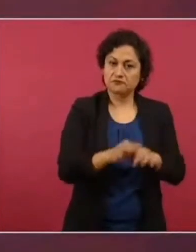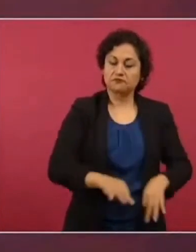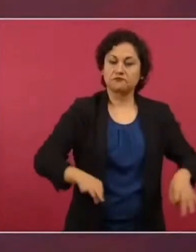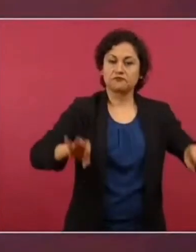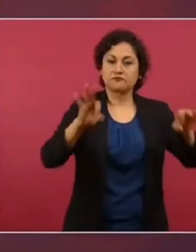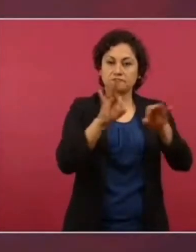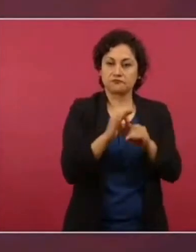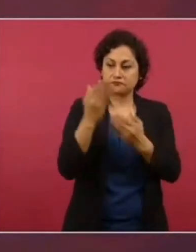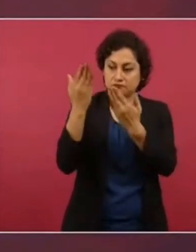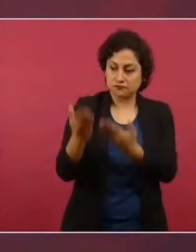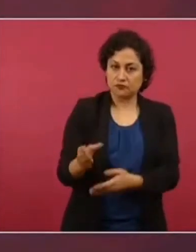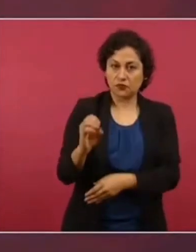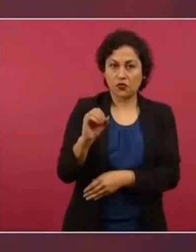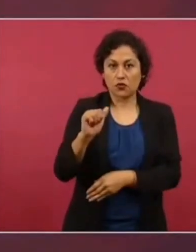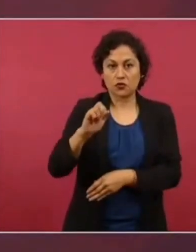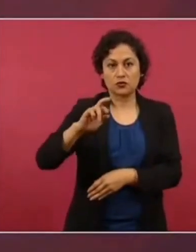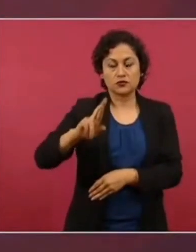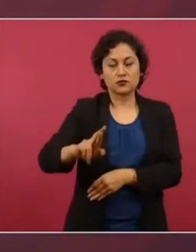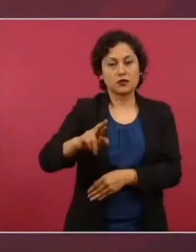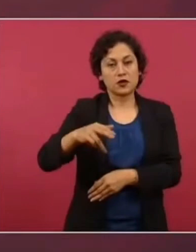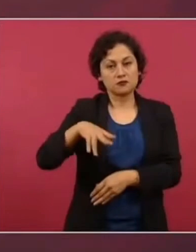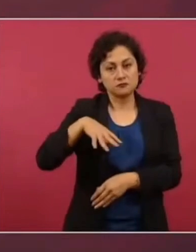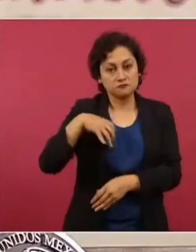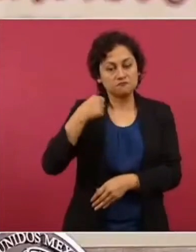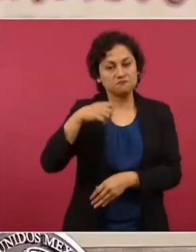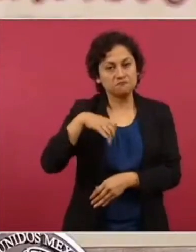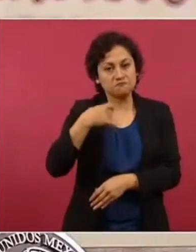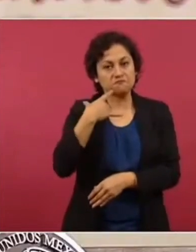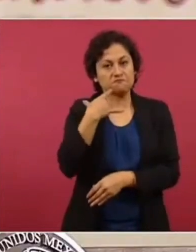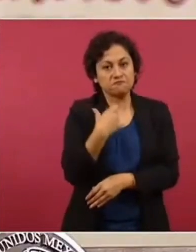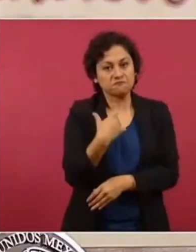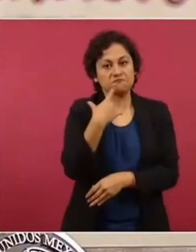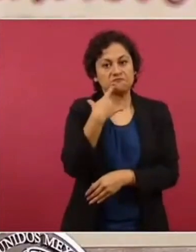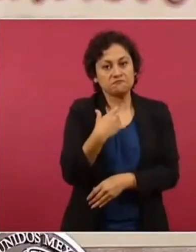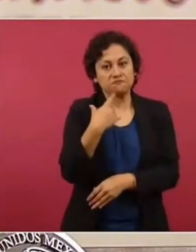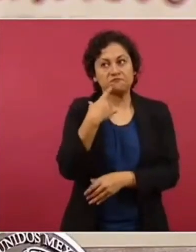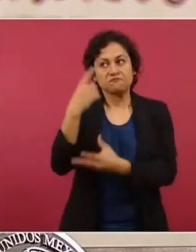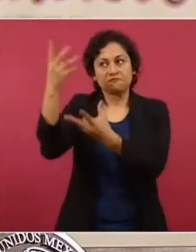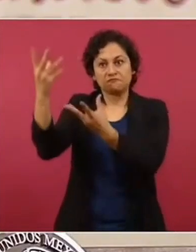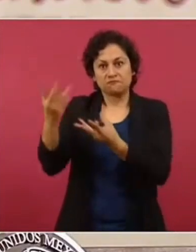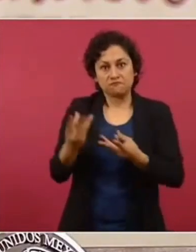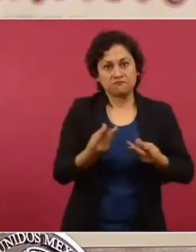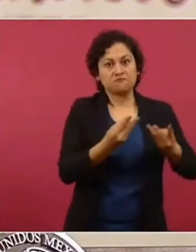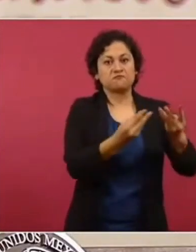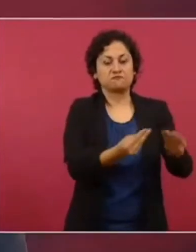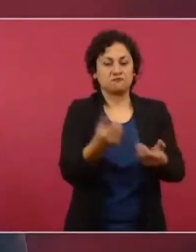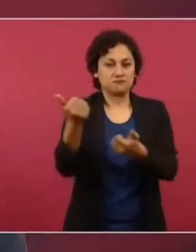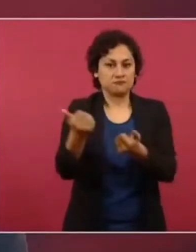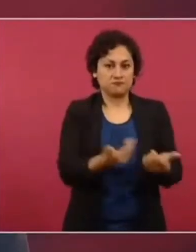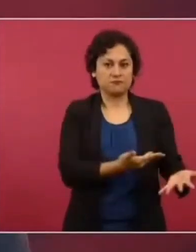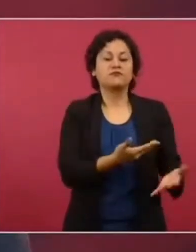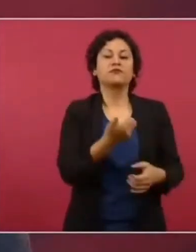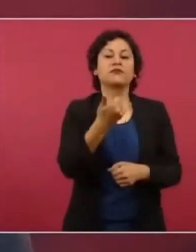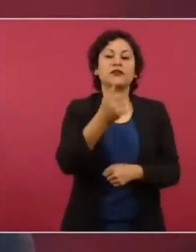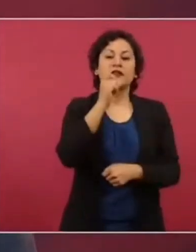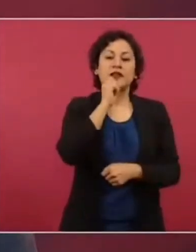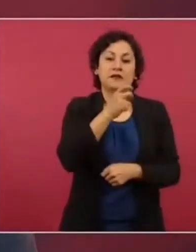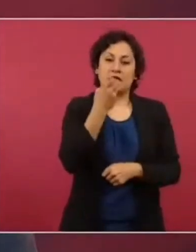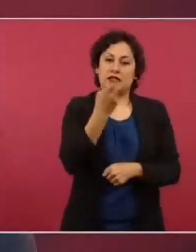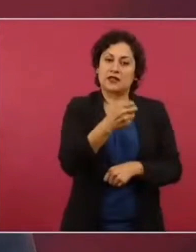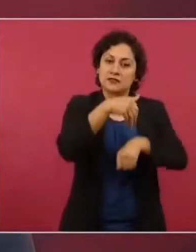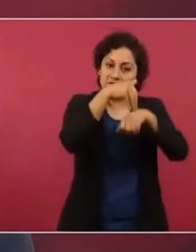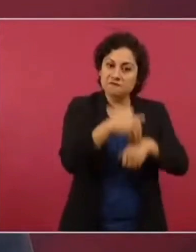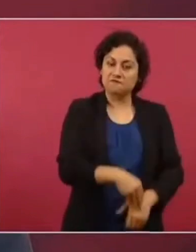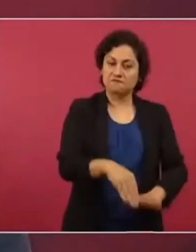los carabinieri, tutela del patrimonio cultural que actúan sobre la base de una de las normativas más avanzadas